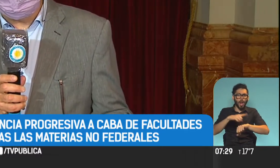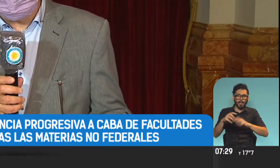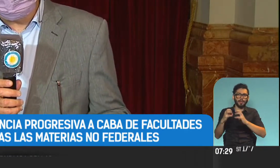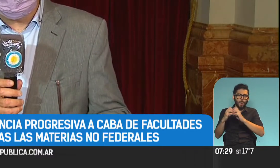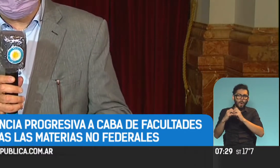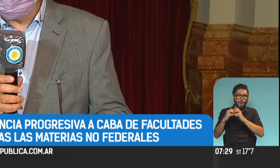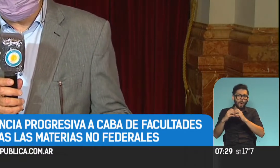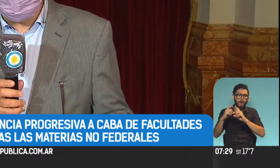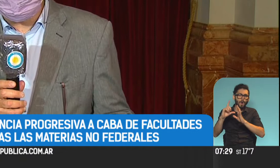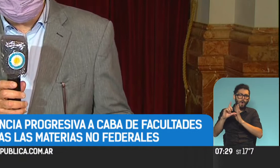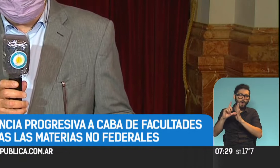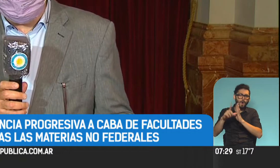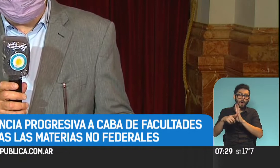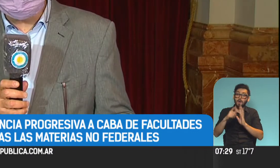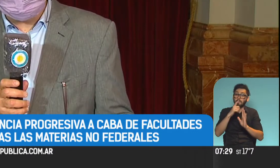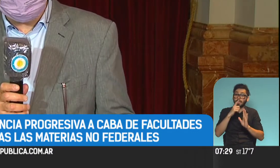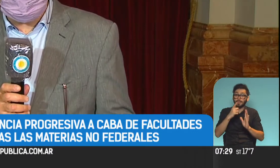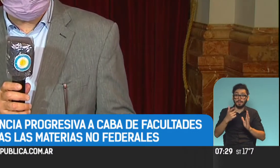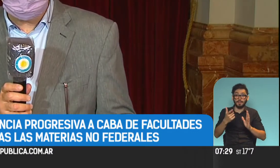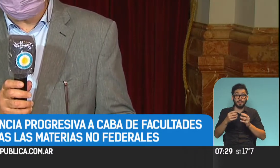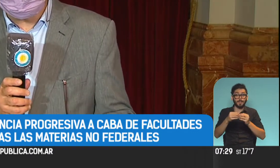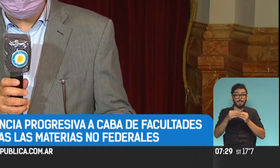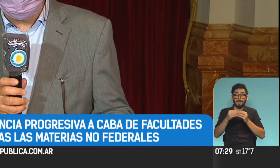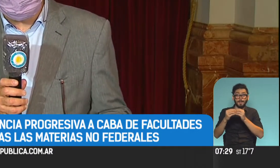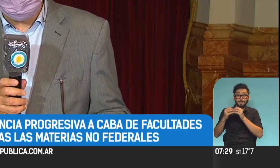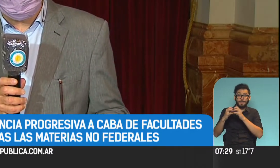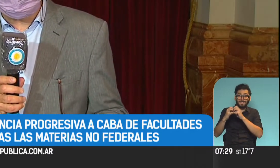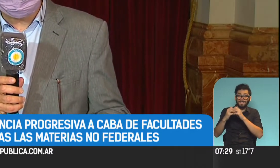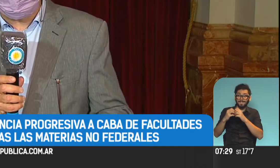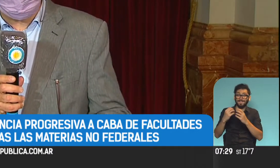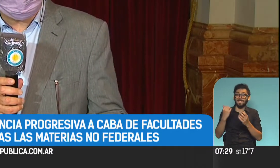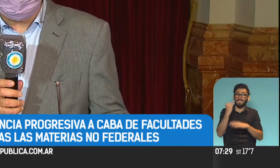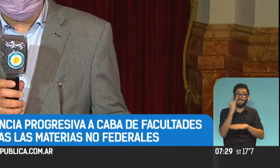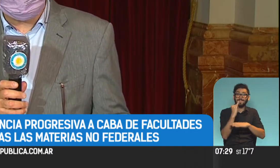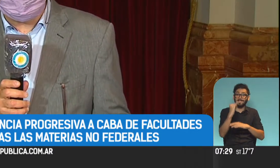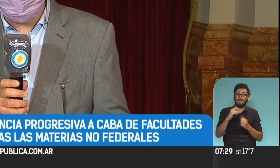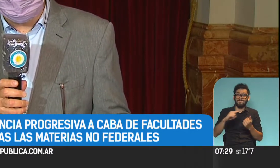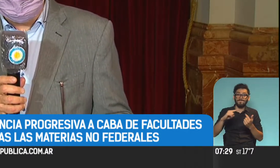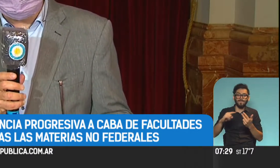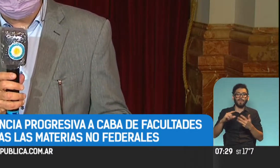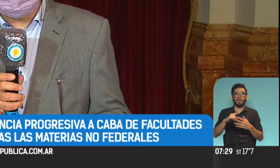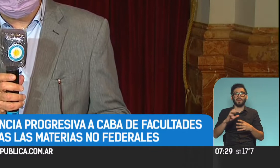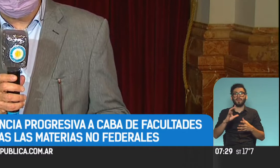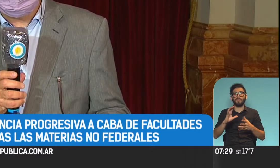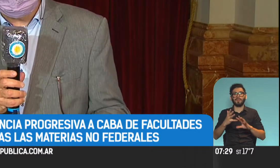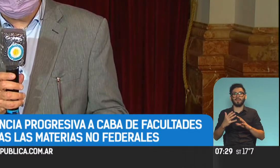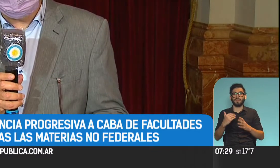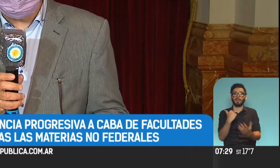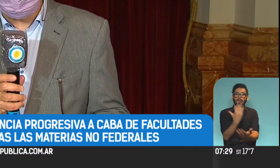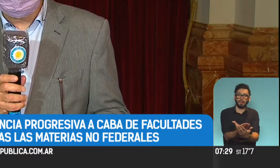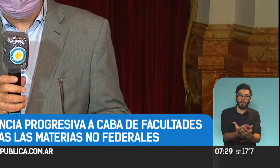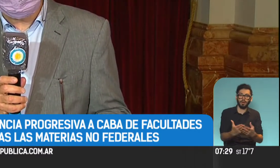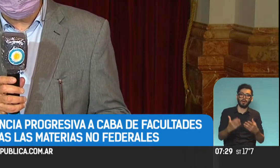que estaban previstos que no llegaban a iniciarse por distintos motivos, por distintos recursos parlamentarios que se plantearon